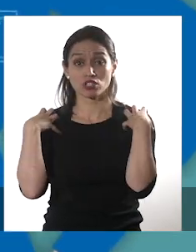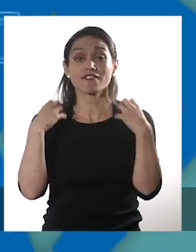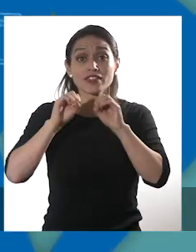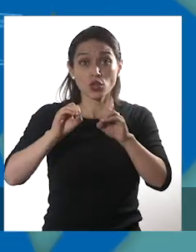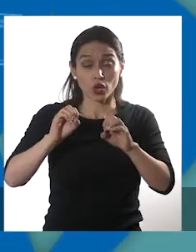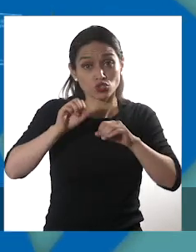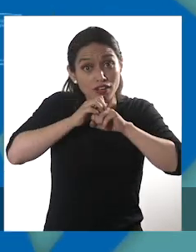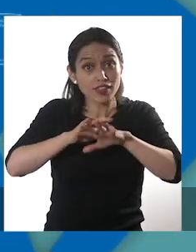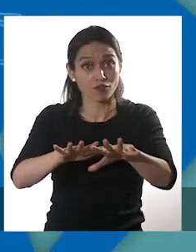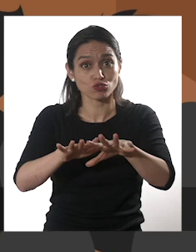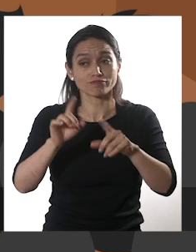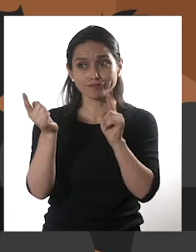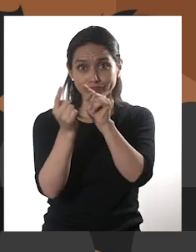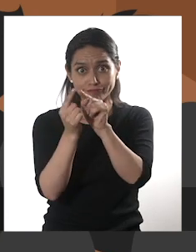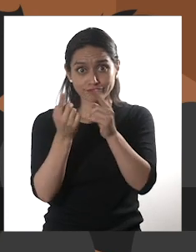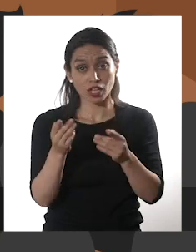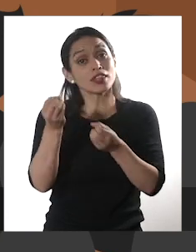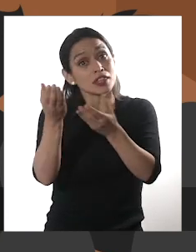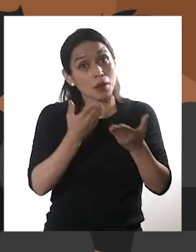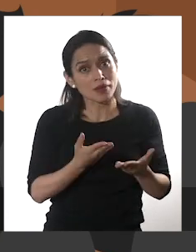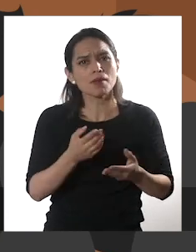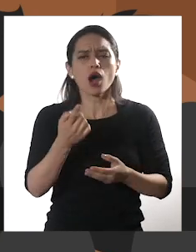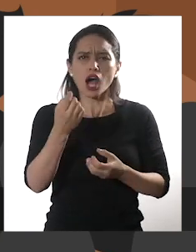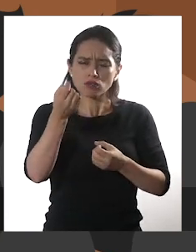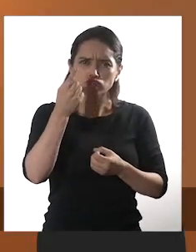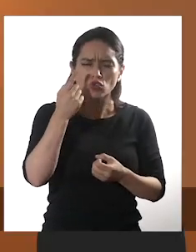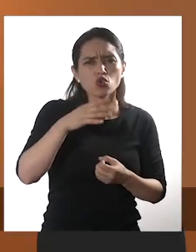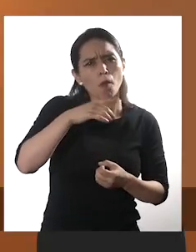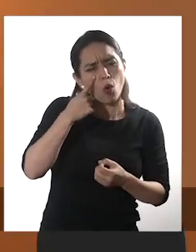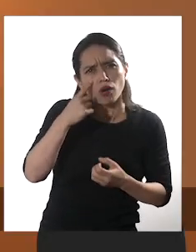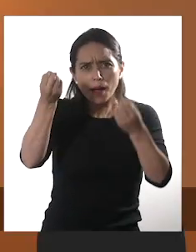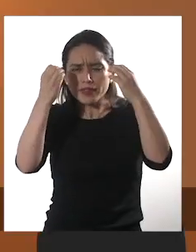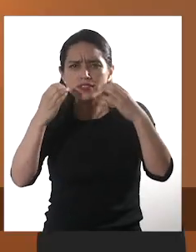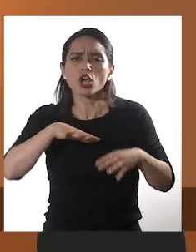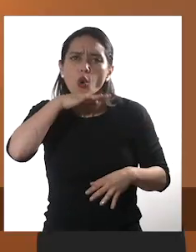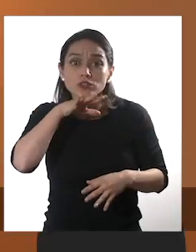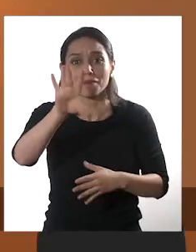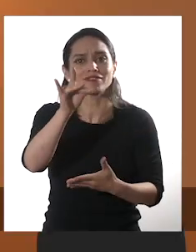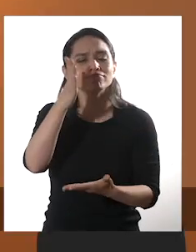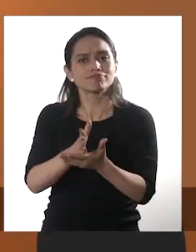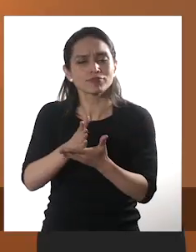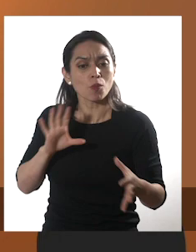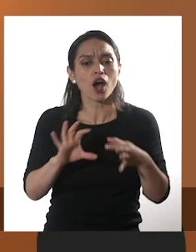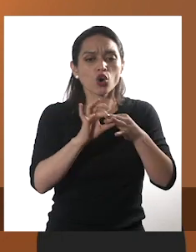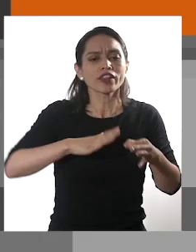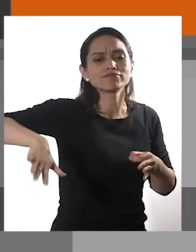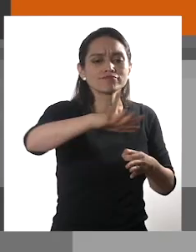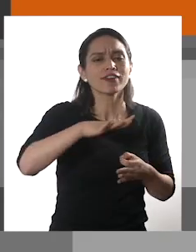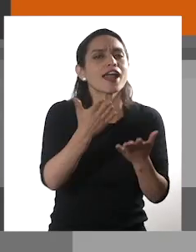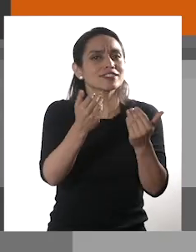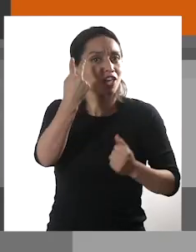educación y difusión. Te invitamos a utilizar estos conocimientos en la toma de decisiones acorde a tus necesidades.